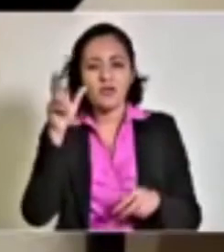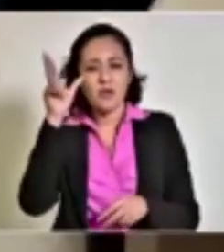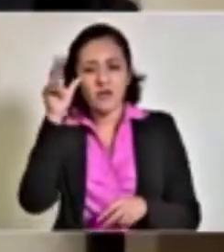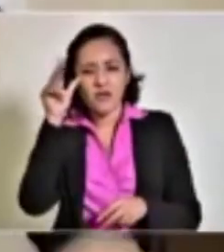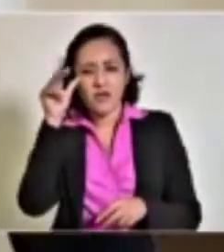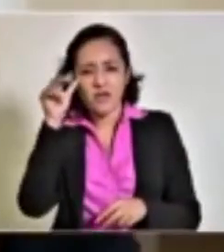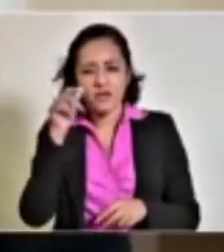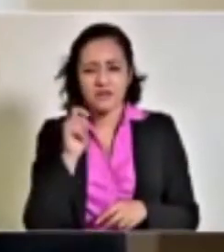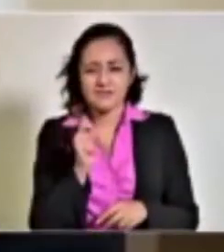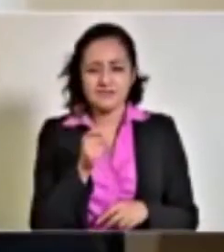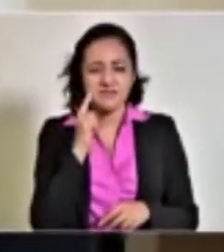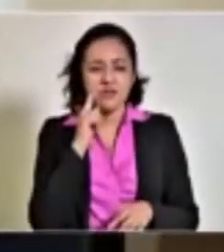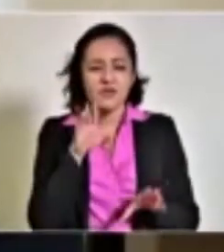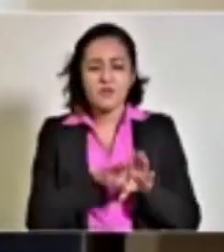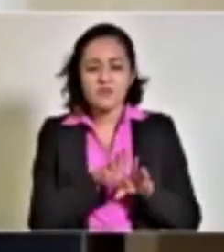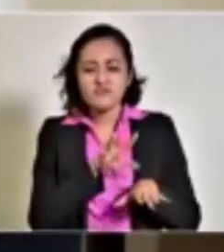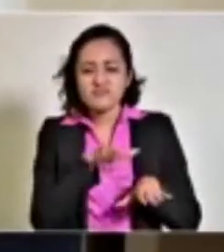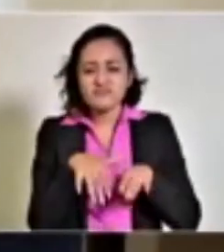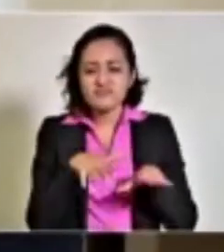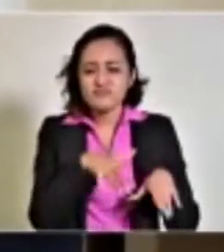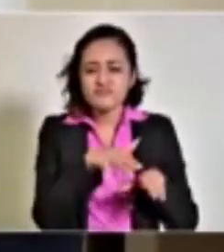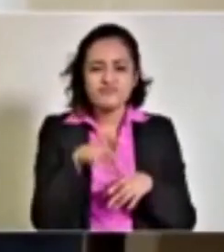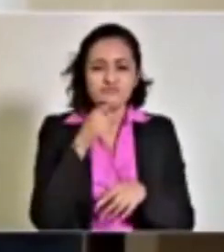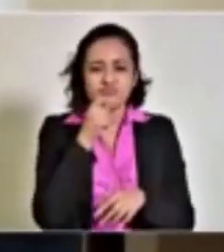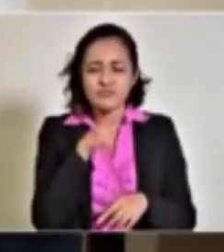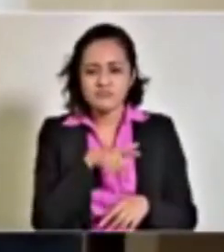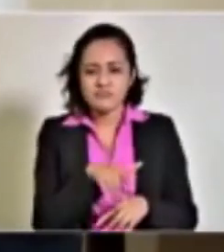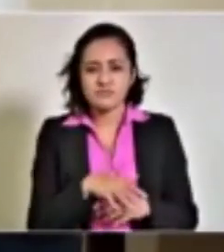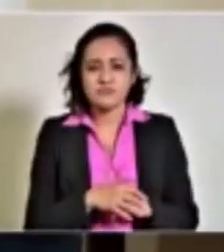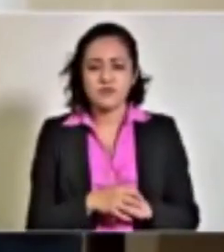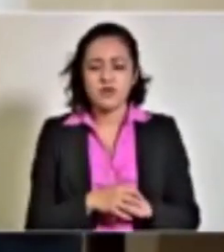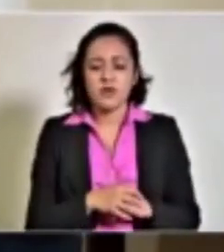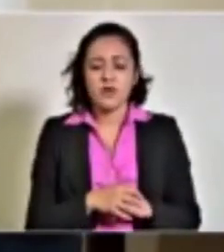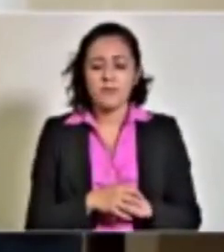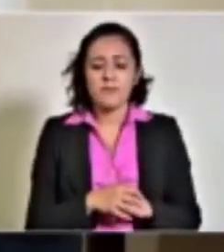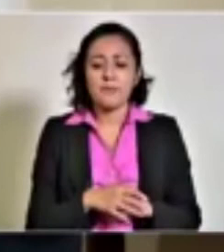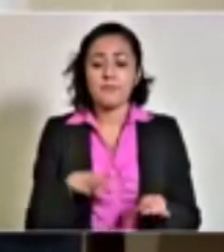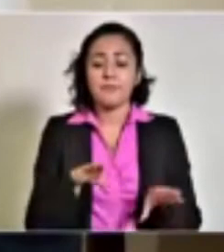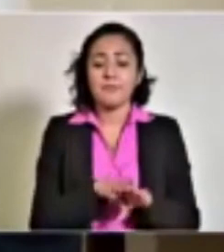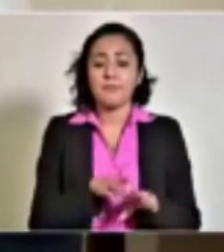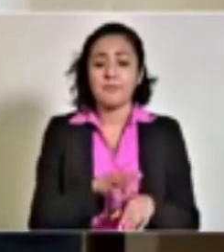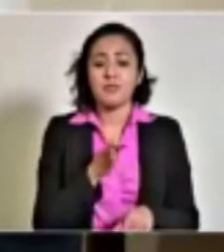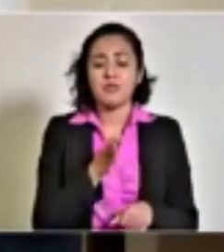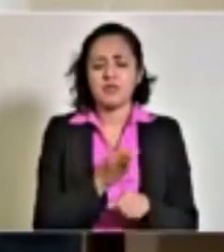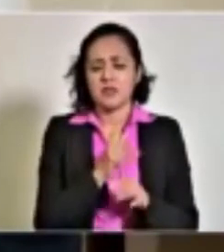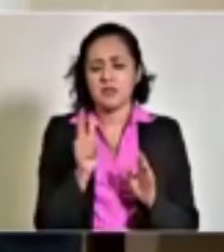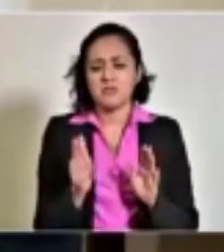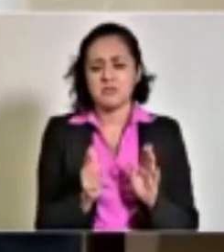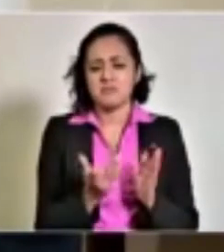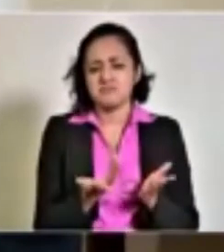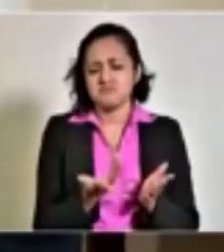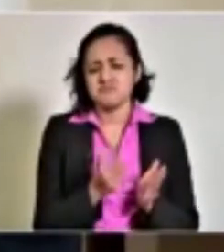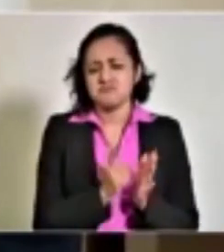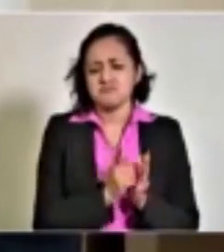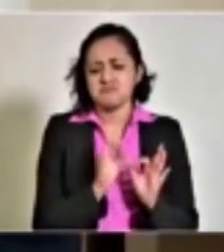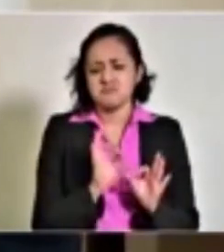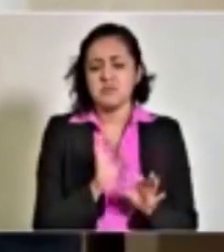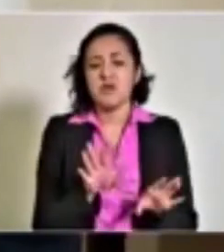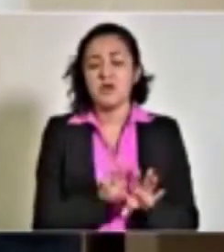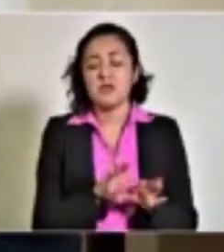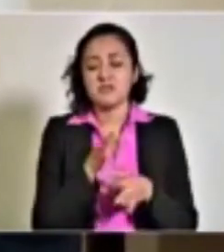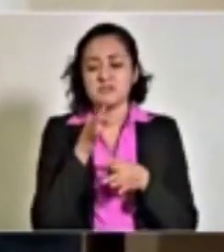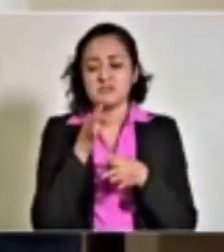¿sí? Hicieron a través de un procedimiento legal viciado,